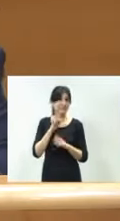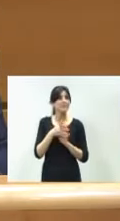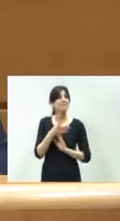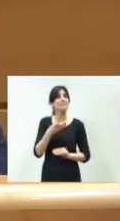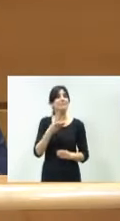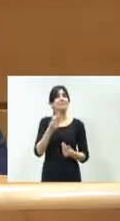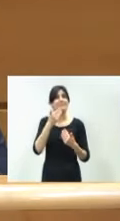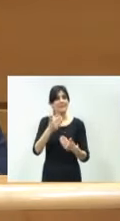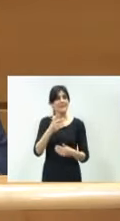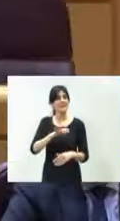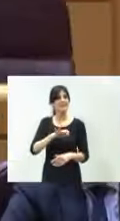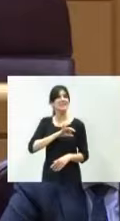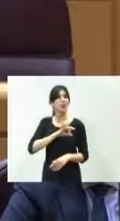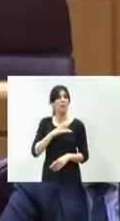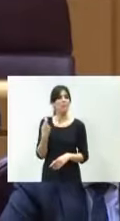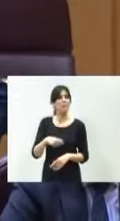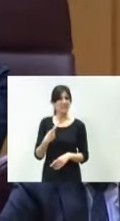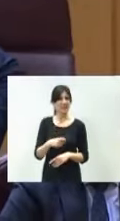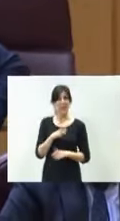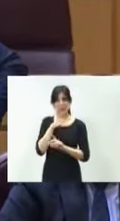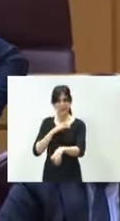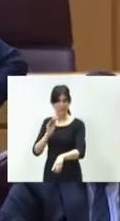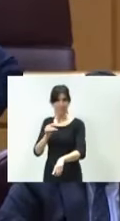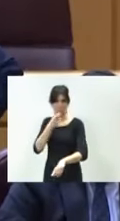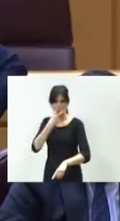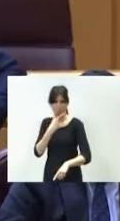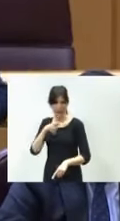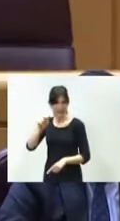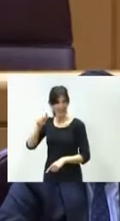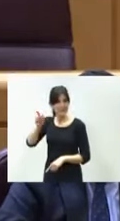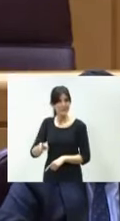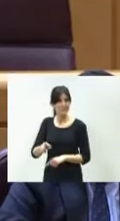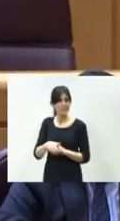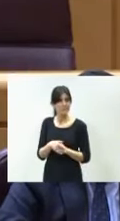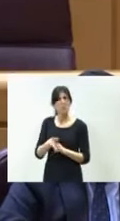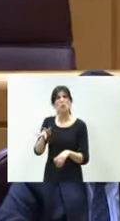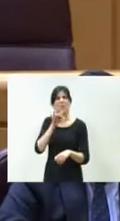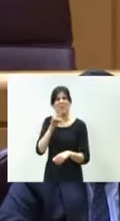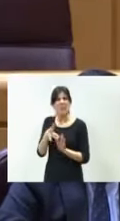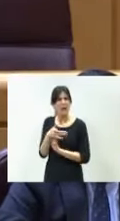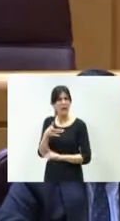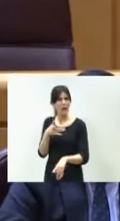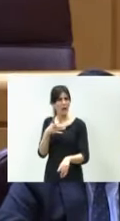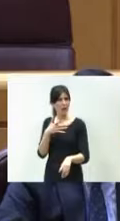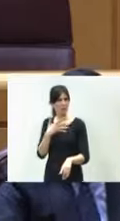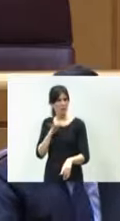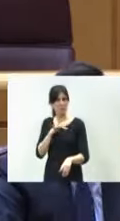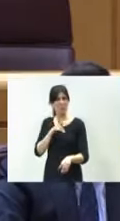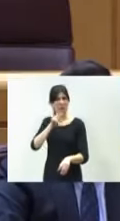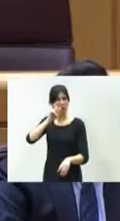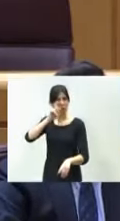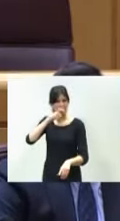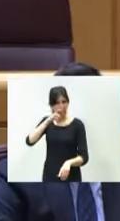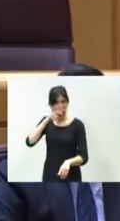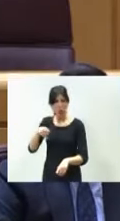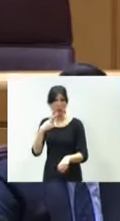muchas gracias, señor presidente. Señor Puente, y todavía se atreve a cuestionar al señor Fijo después